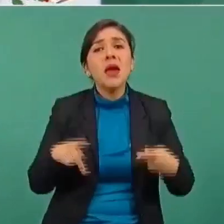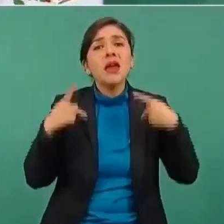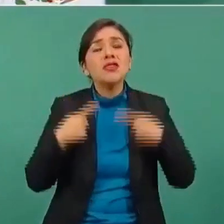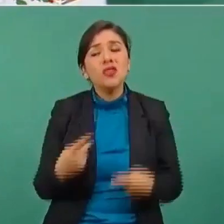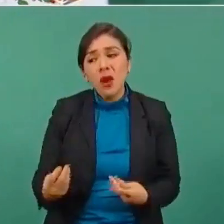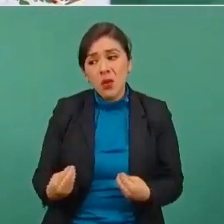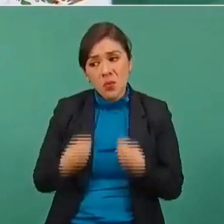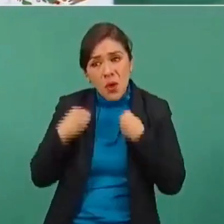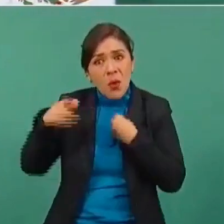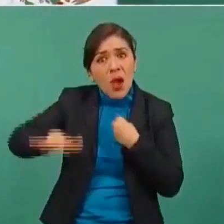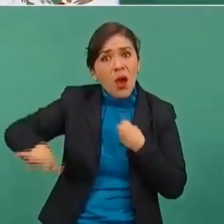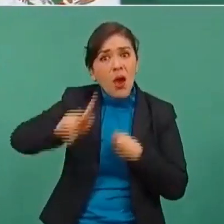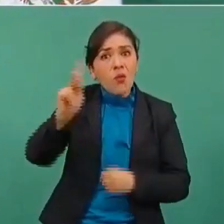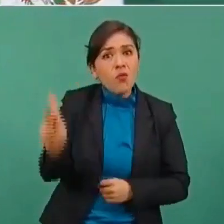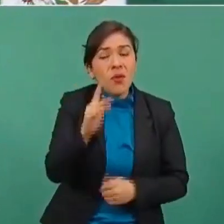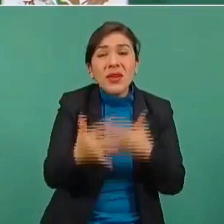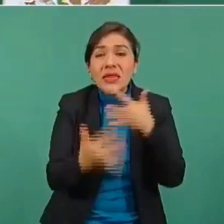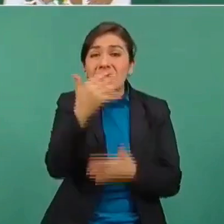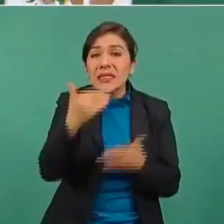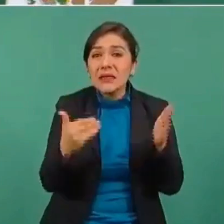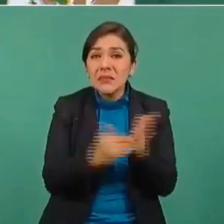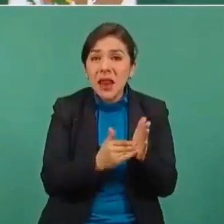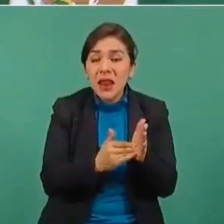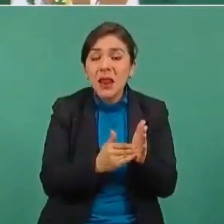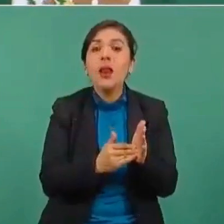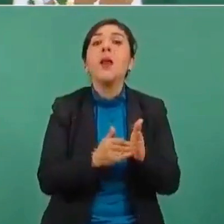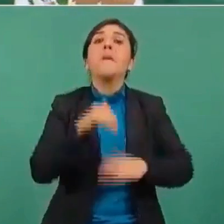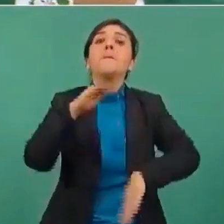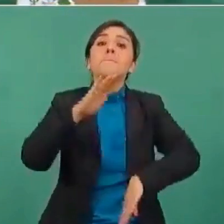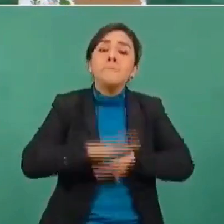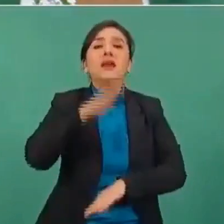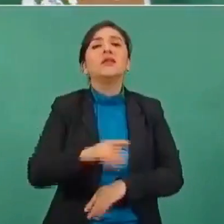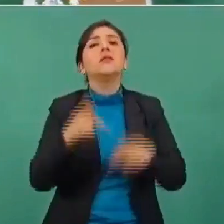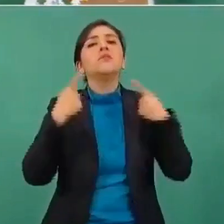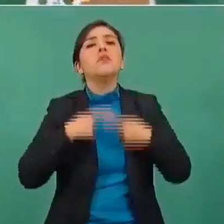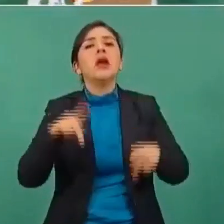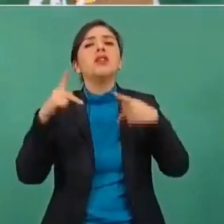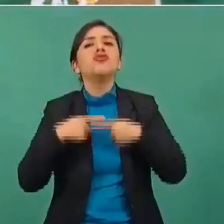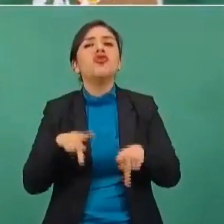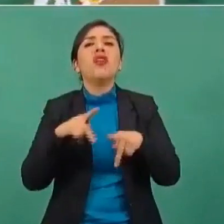más los deportados.